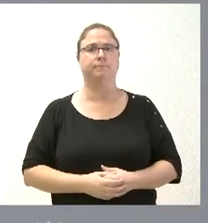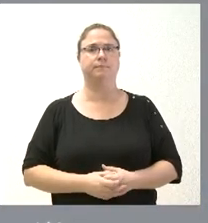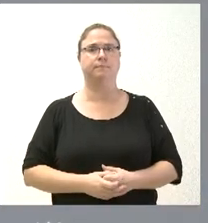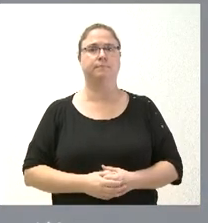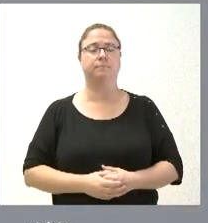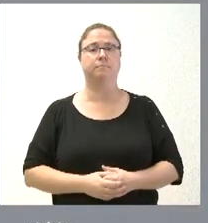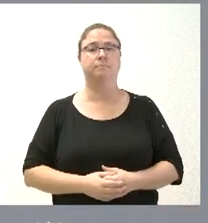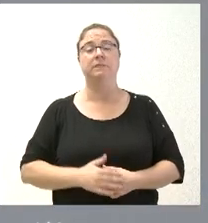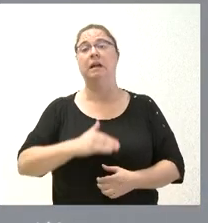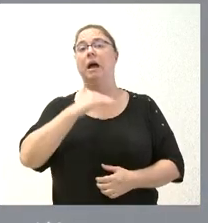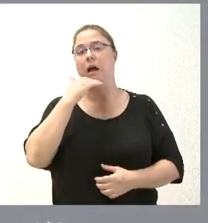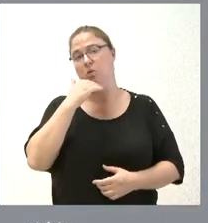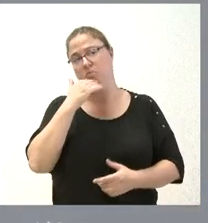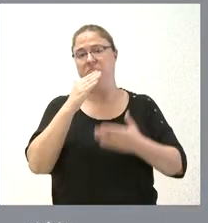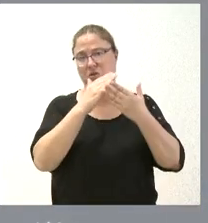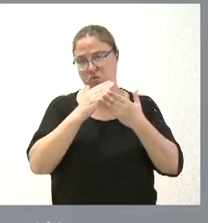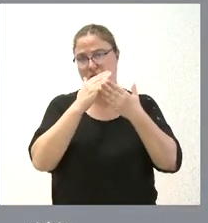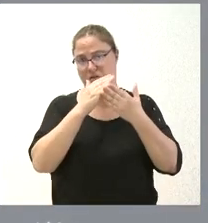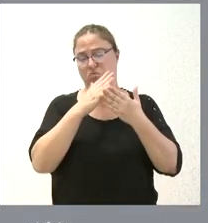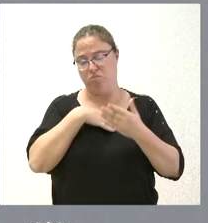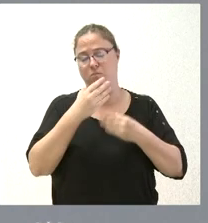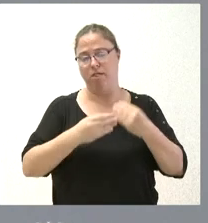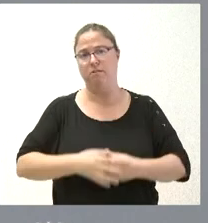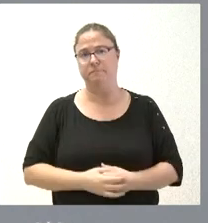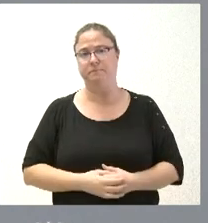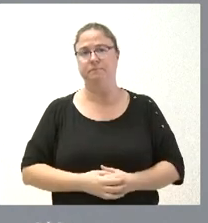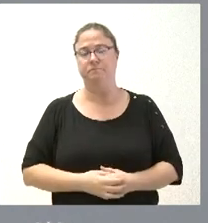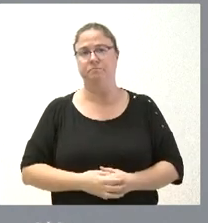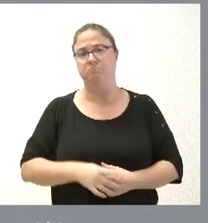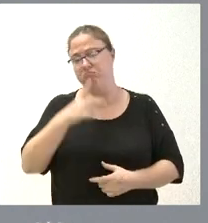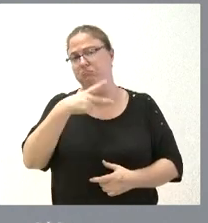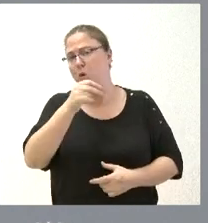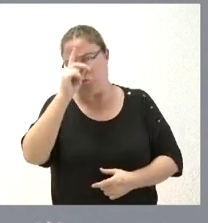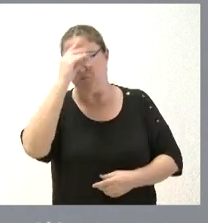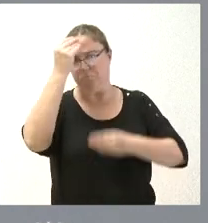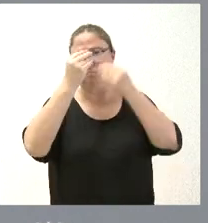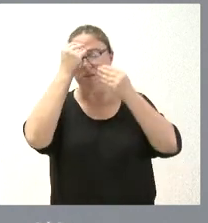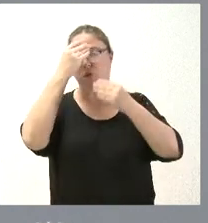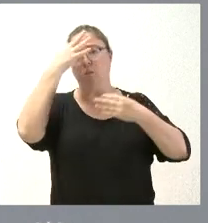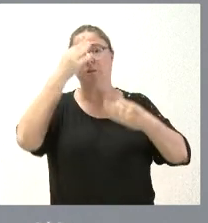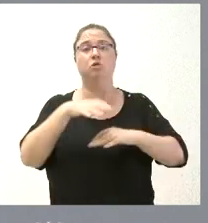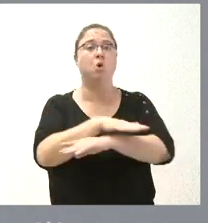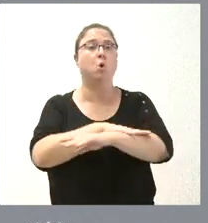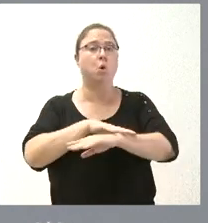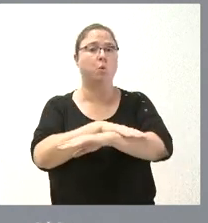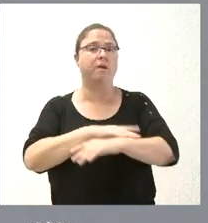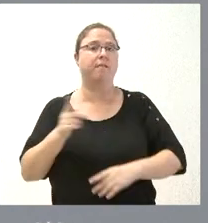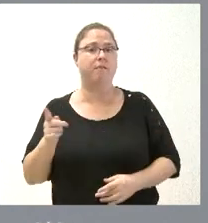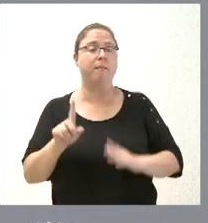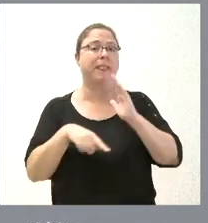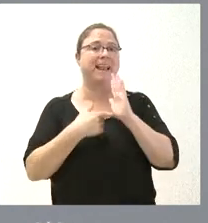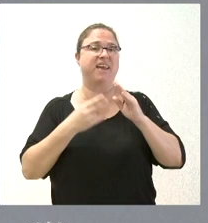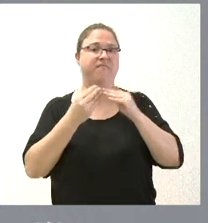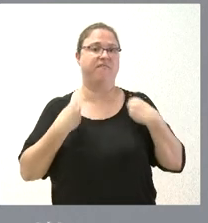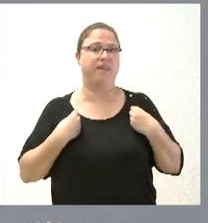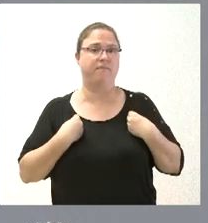Pues es algo que estudiaremos y que no descartamos para nada. Lógicamente, nos parece que el Gobierno, en esa ley de vivienda,